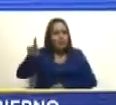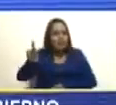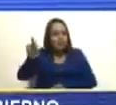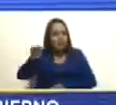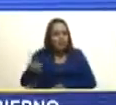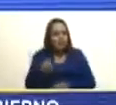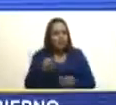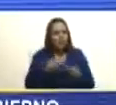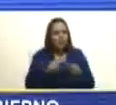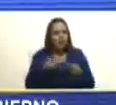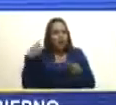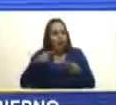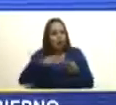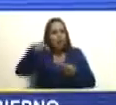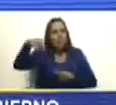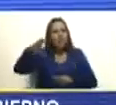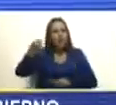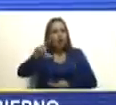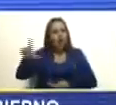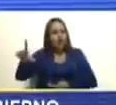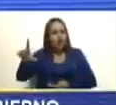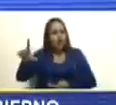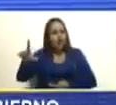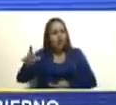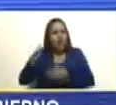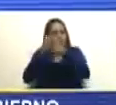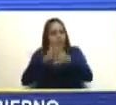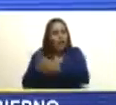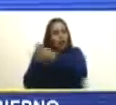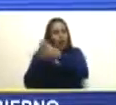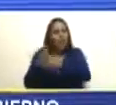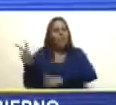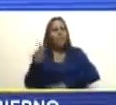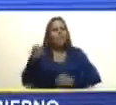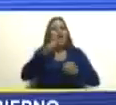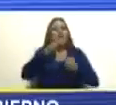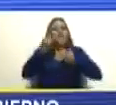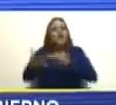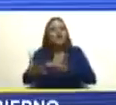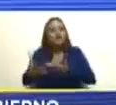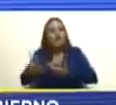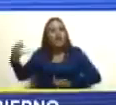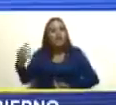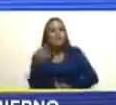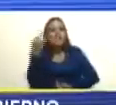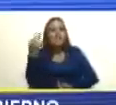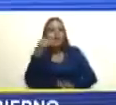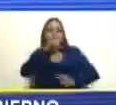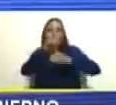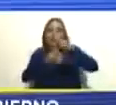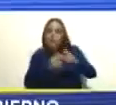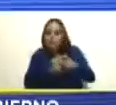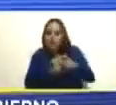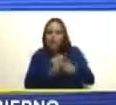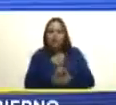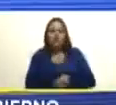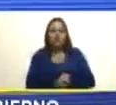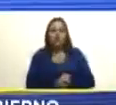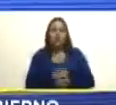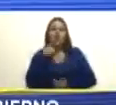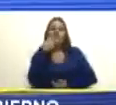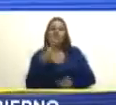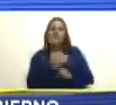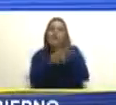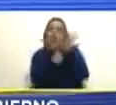en el norte Venezuela habló en la tercera pregunta con voz